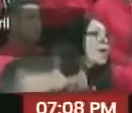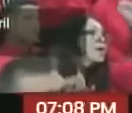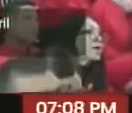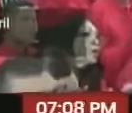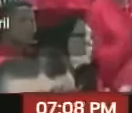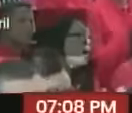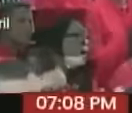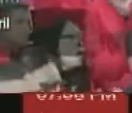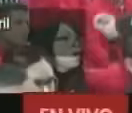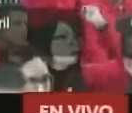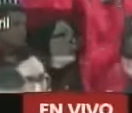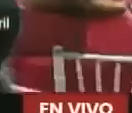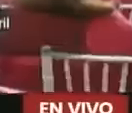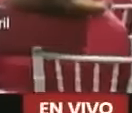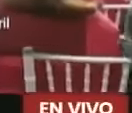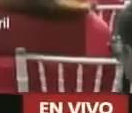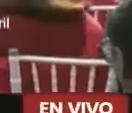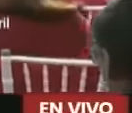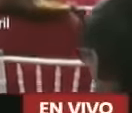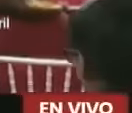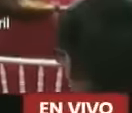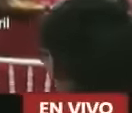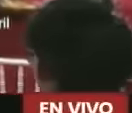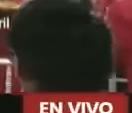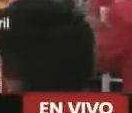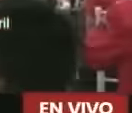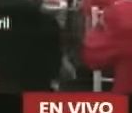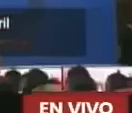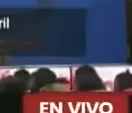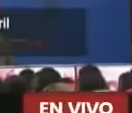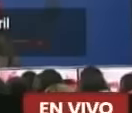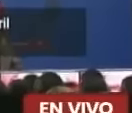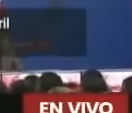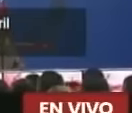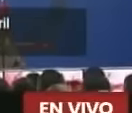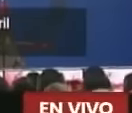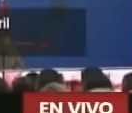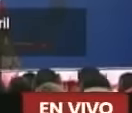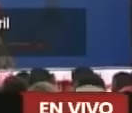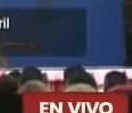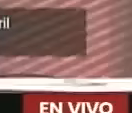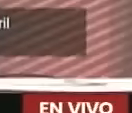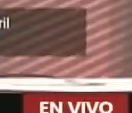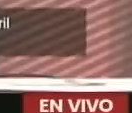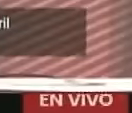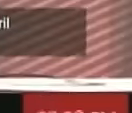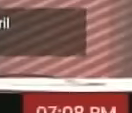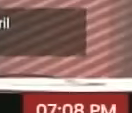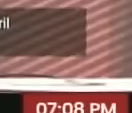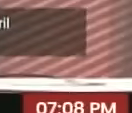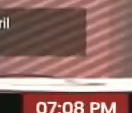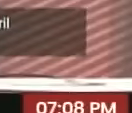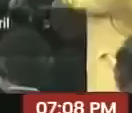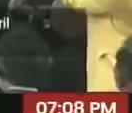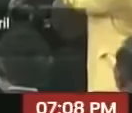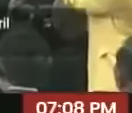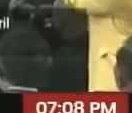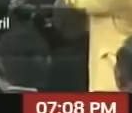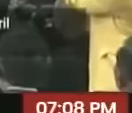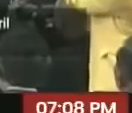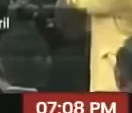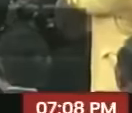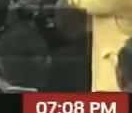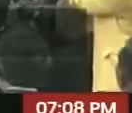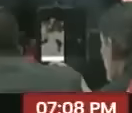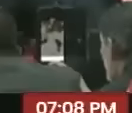anunció que en el marco de la ley antibloqueo este mes de abril se están firmando 20 contratos de alianza estratégica